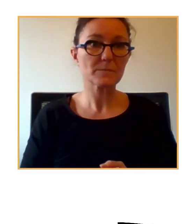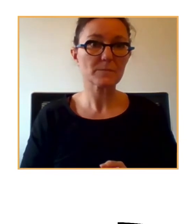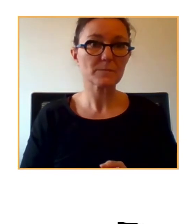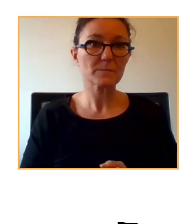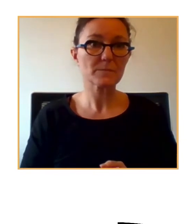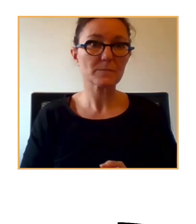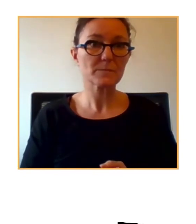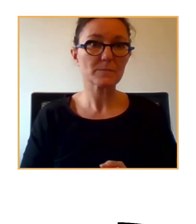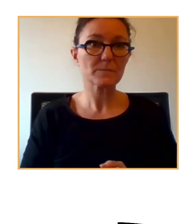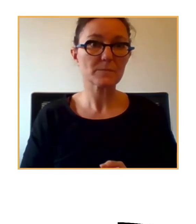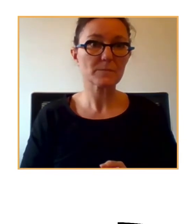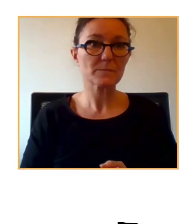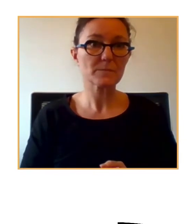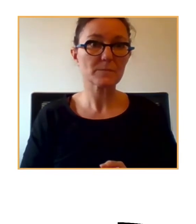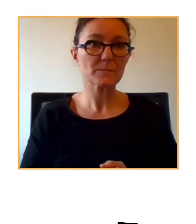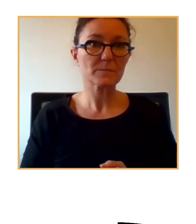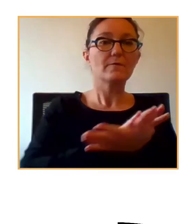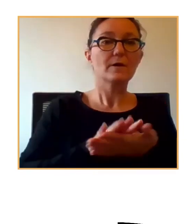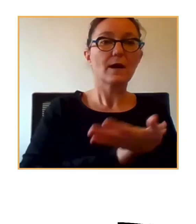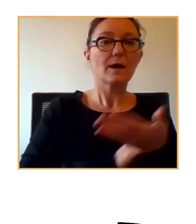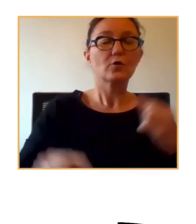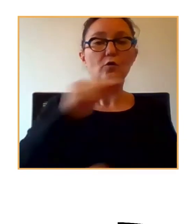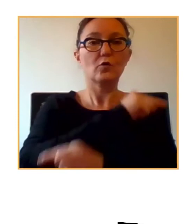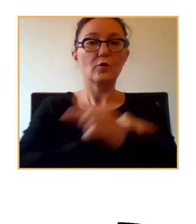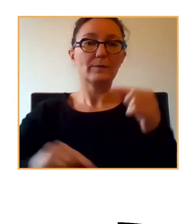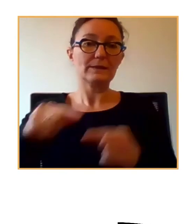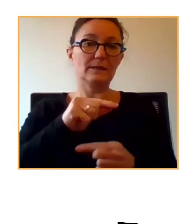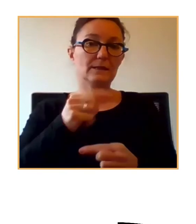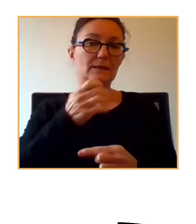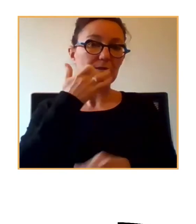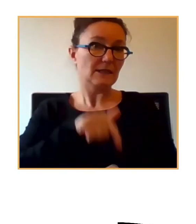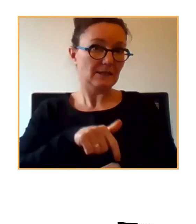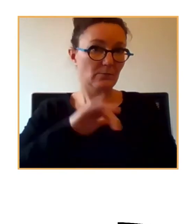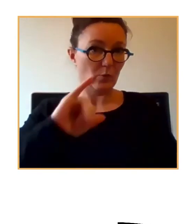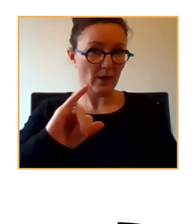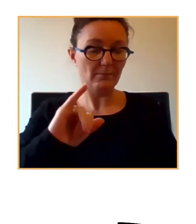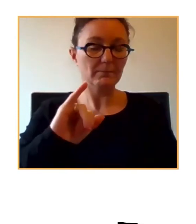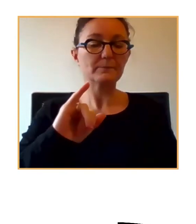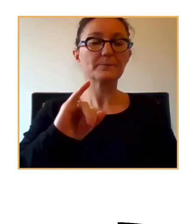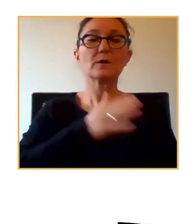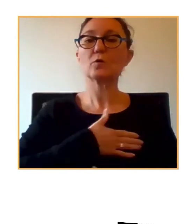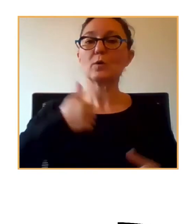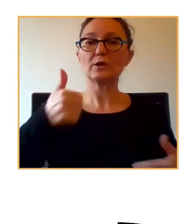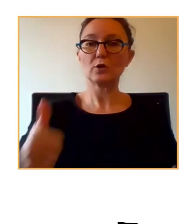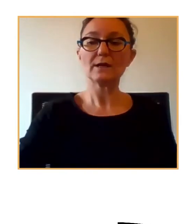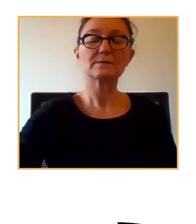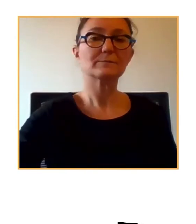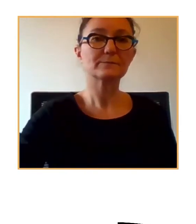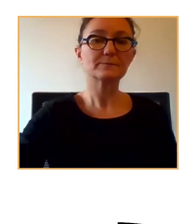debatir sobre cualquier tema dentro del tiempo que tenemos. Así que cuando quiera, doctora Cobos.